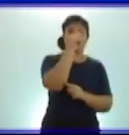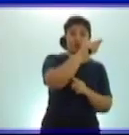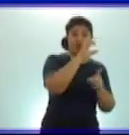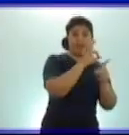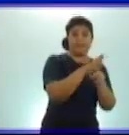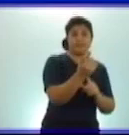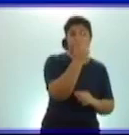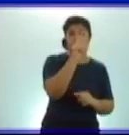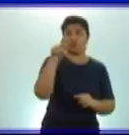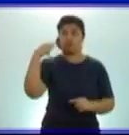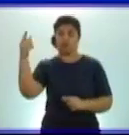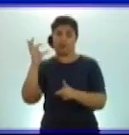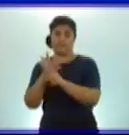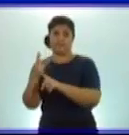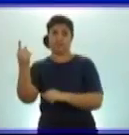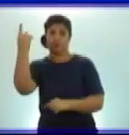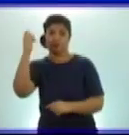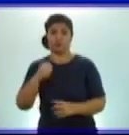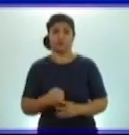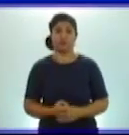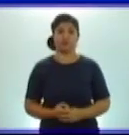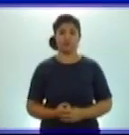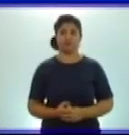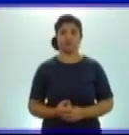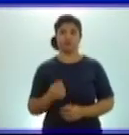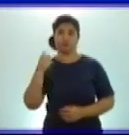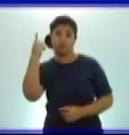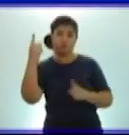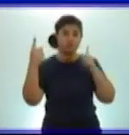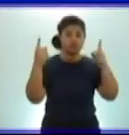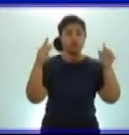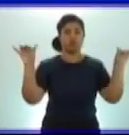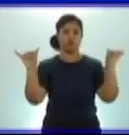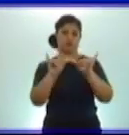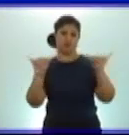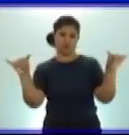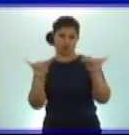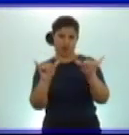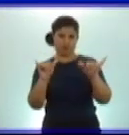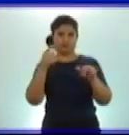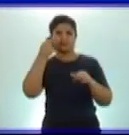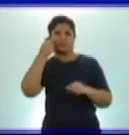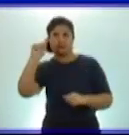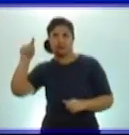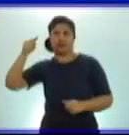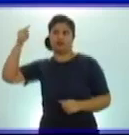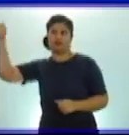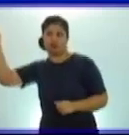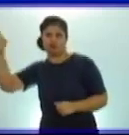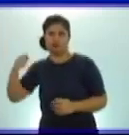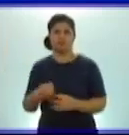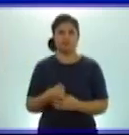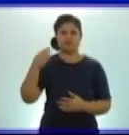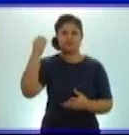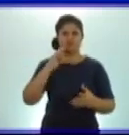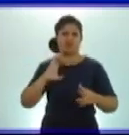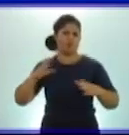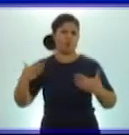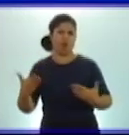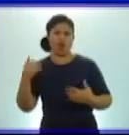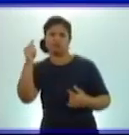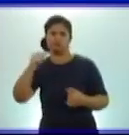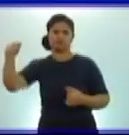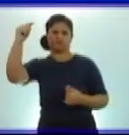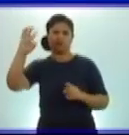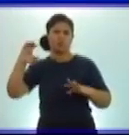condiciones entonces de determinar, como son cifras diferentes, cuál es mayor y cuál es menor. Miren la respuesta, la